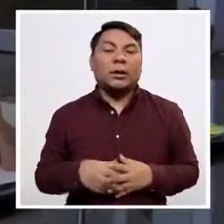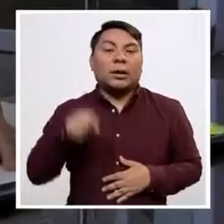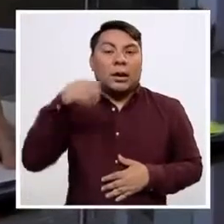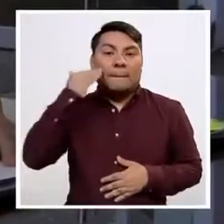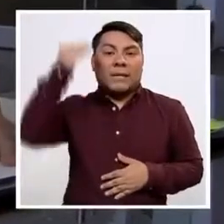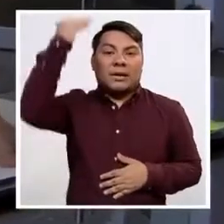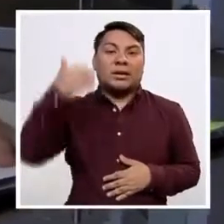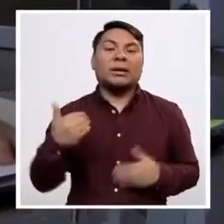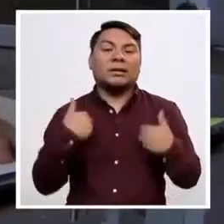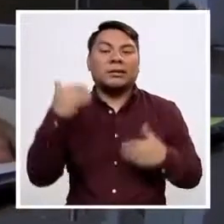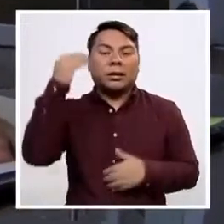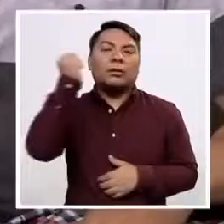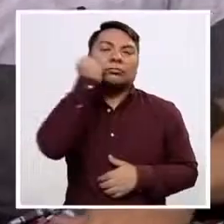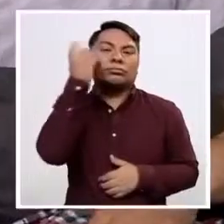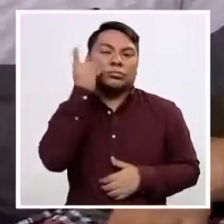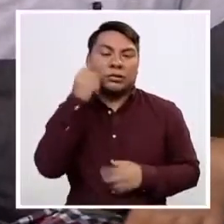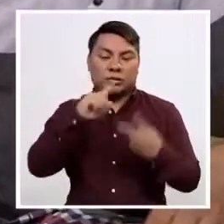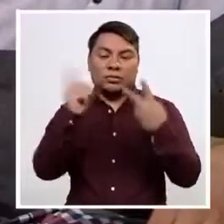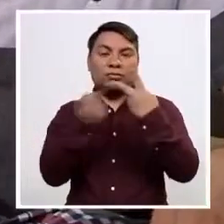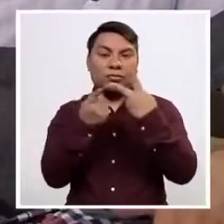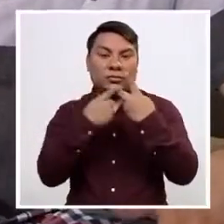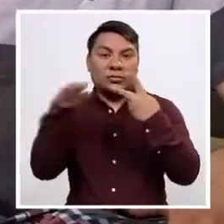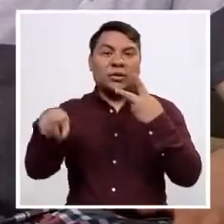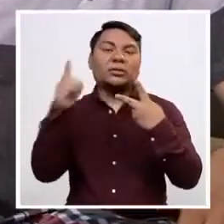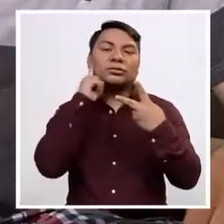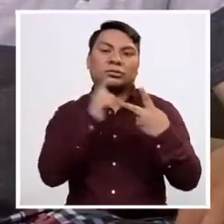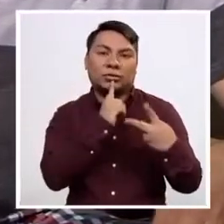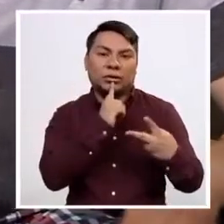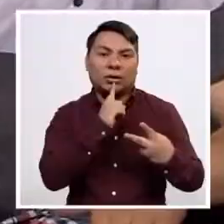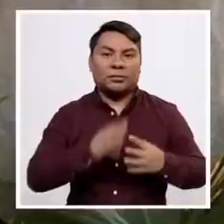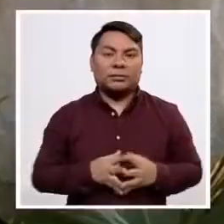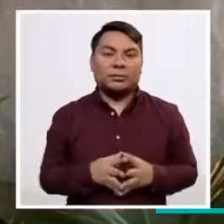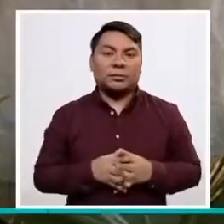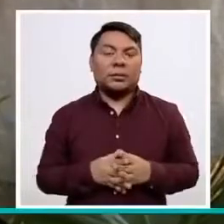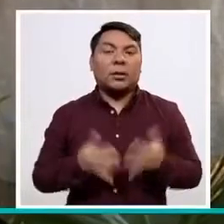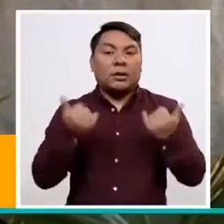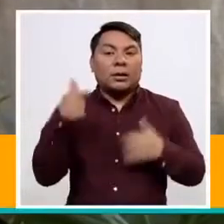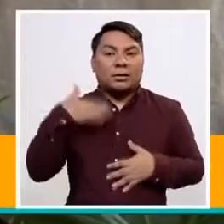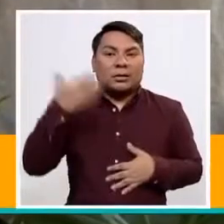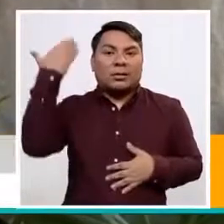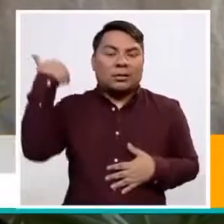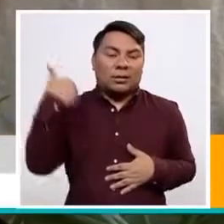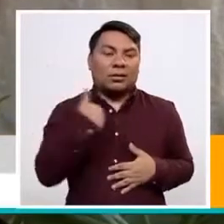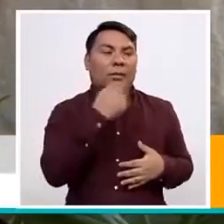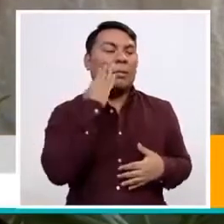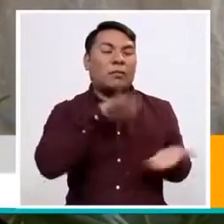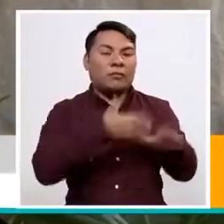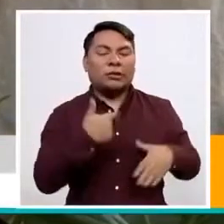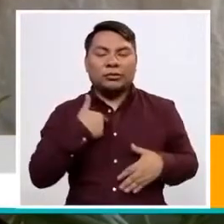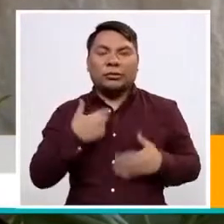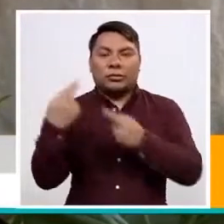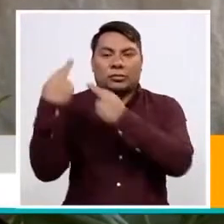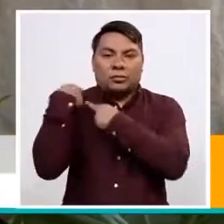La mayor tiene síndrome de Down y la segunda es sorda. Y a esa edad yo asumí